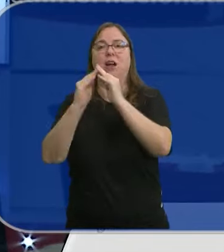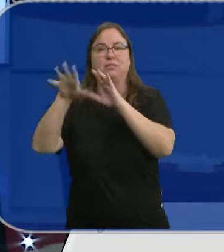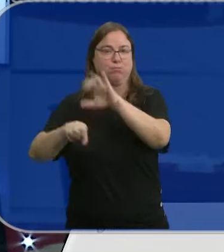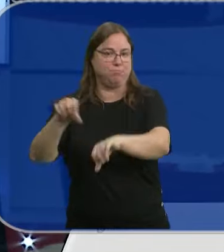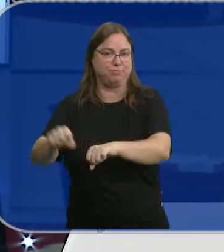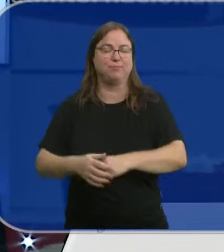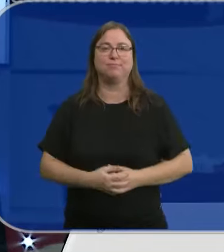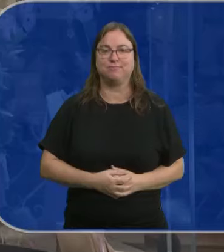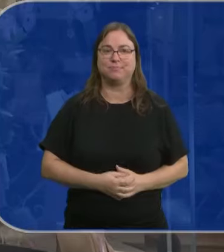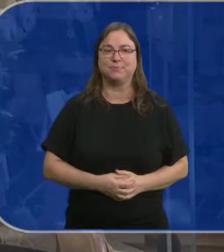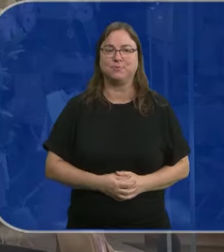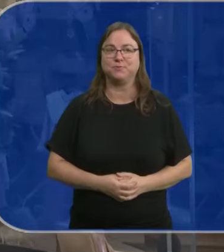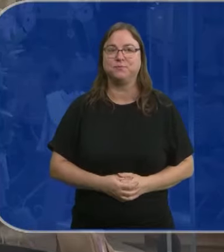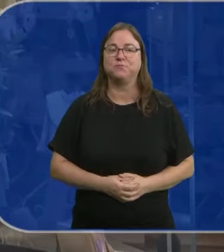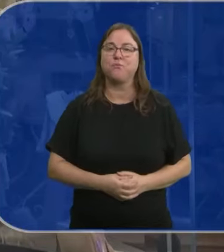inmuebles.